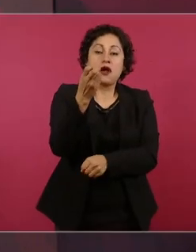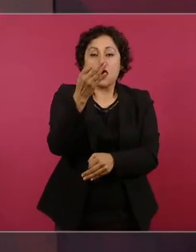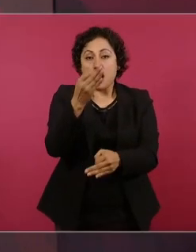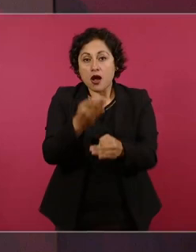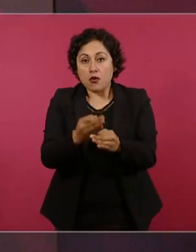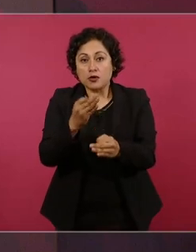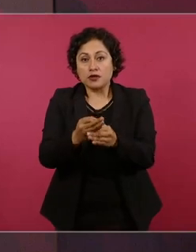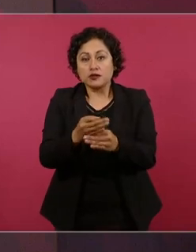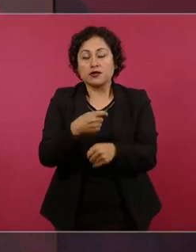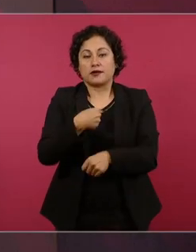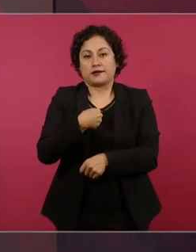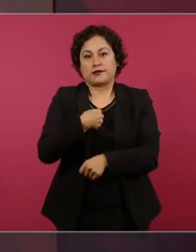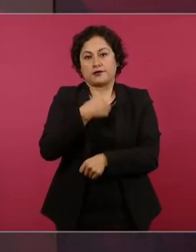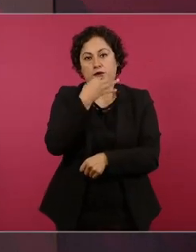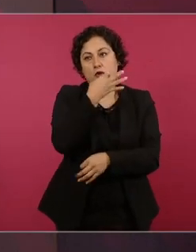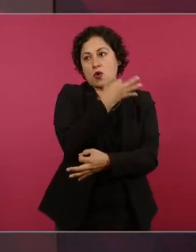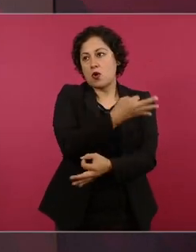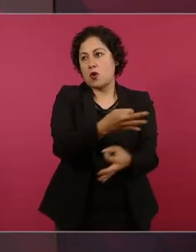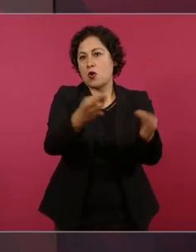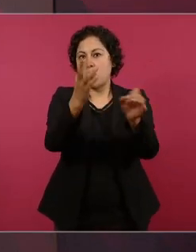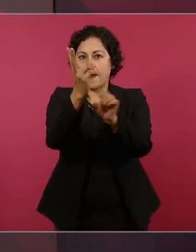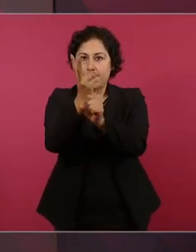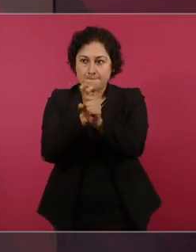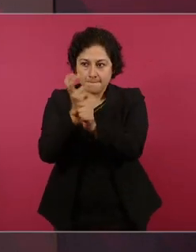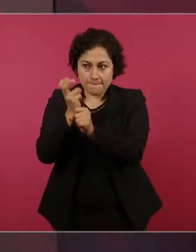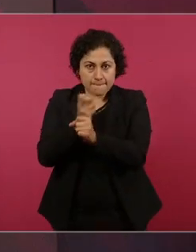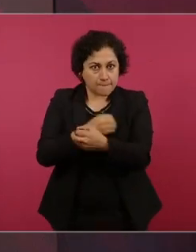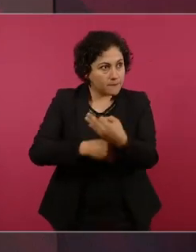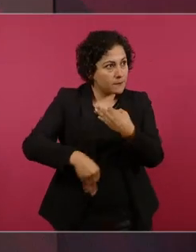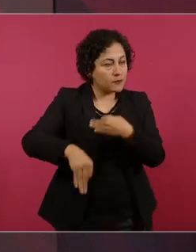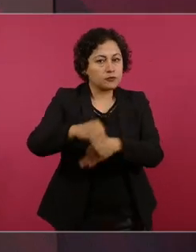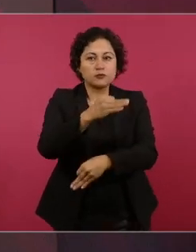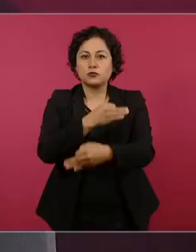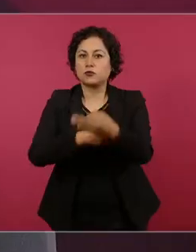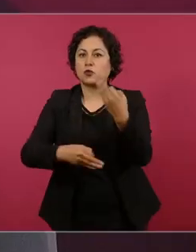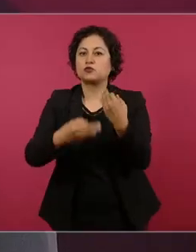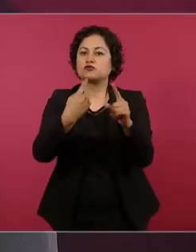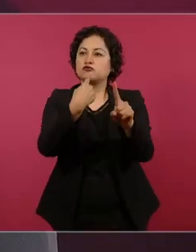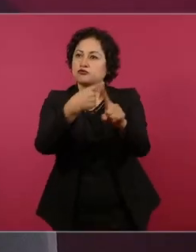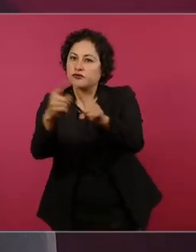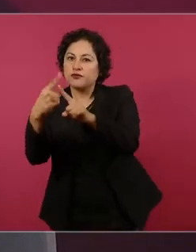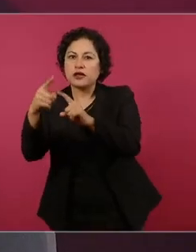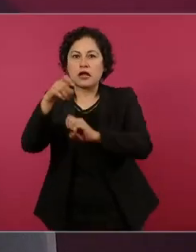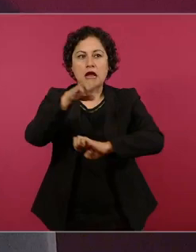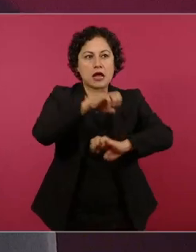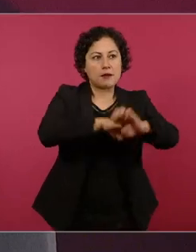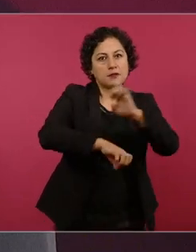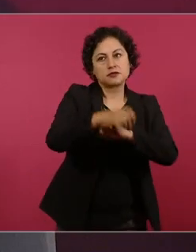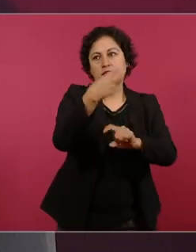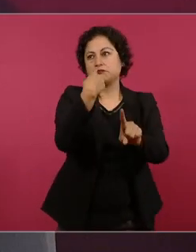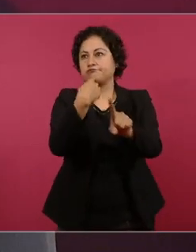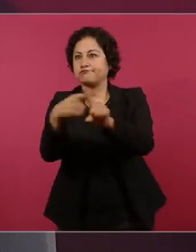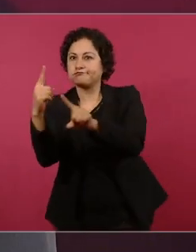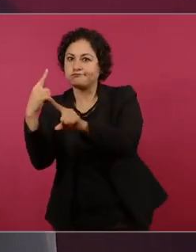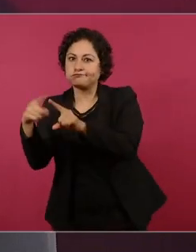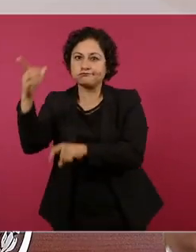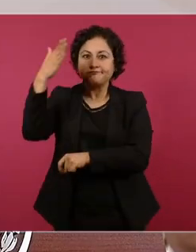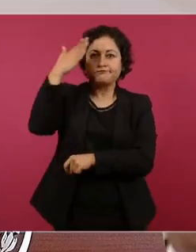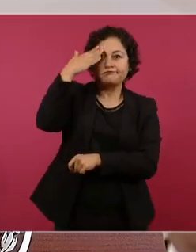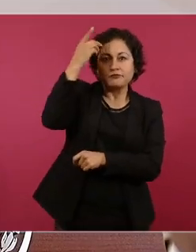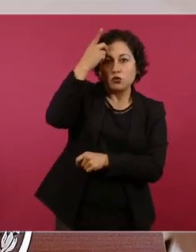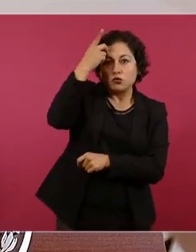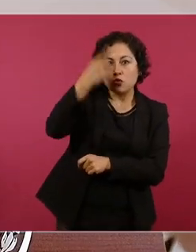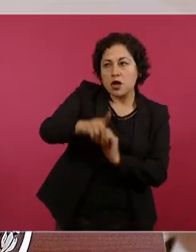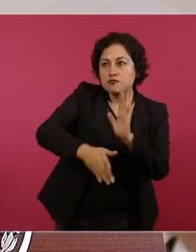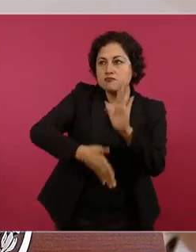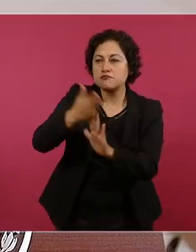invitación a empresarios y condóminos a